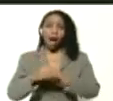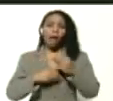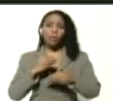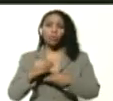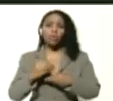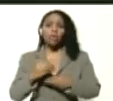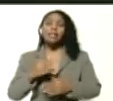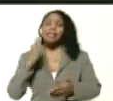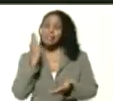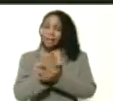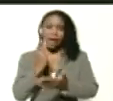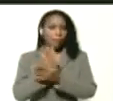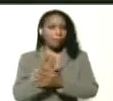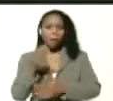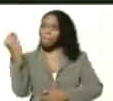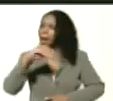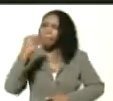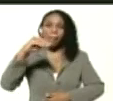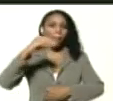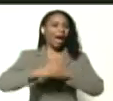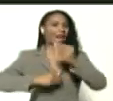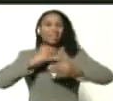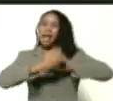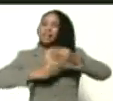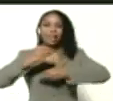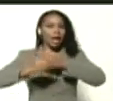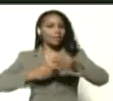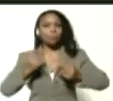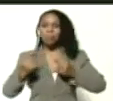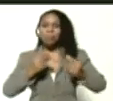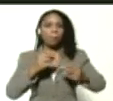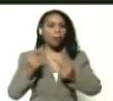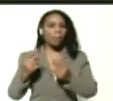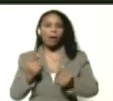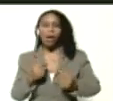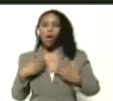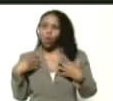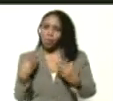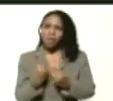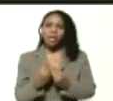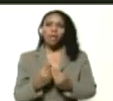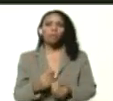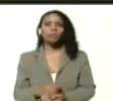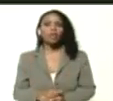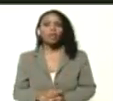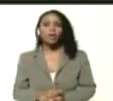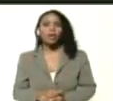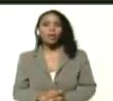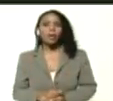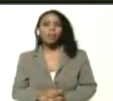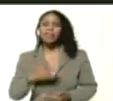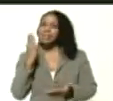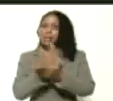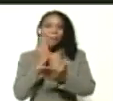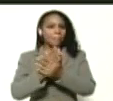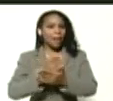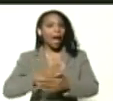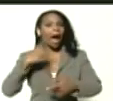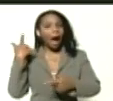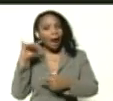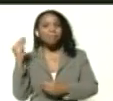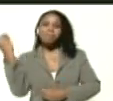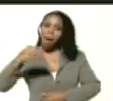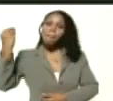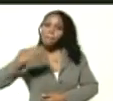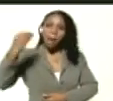habrá que hacer más, siempre Aristóbulo, siempre Delcy, compañero, Alfred Nazaret, siempre hay que hacer más,